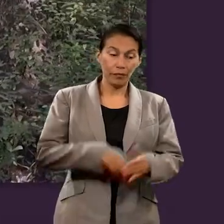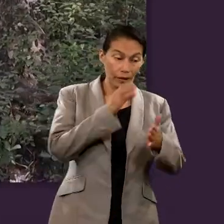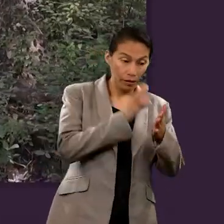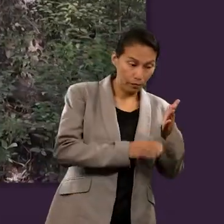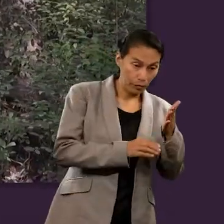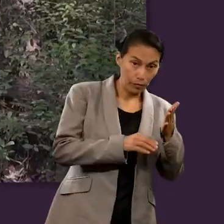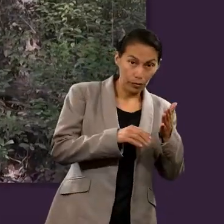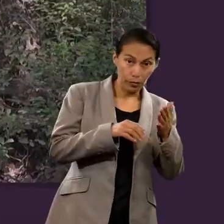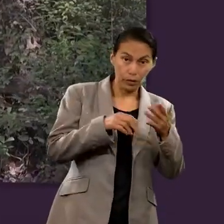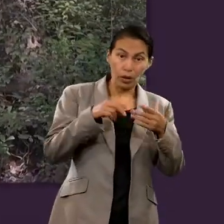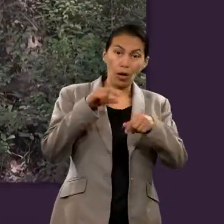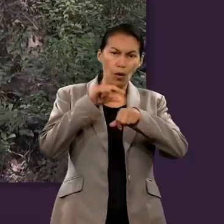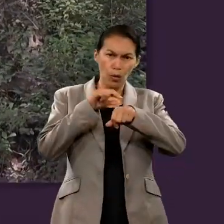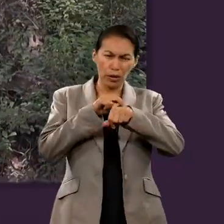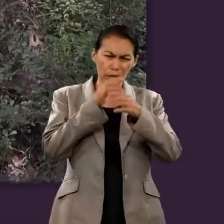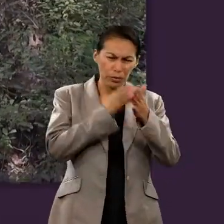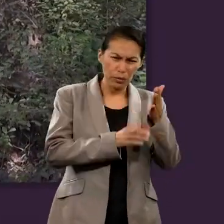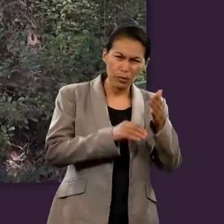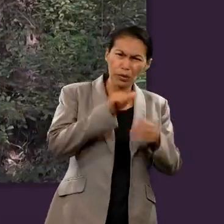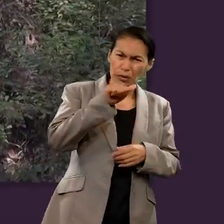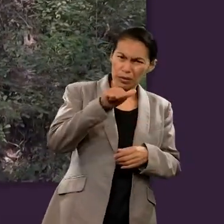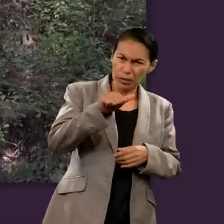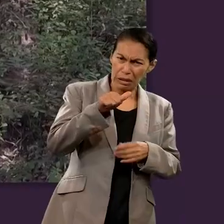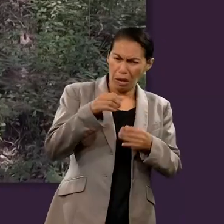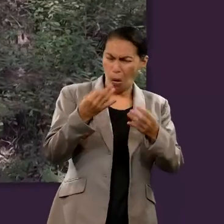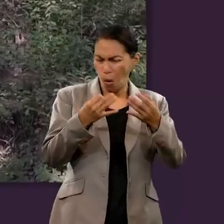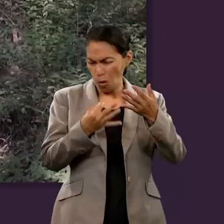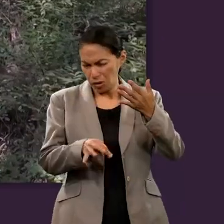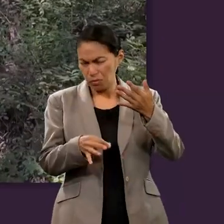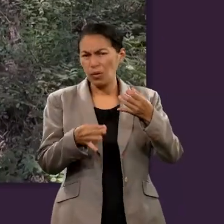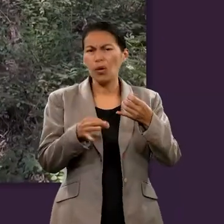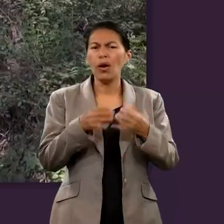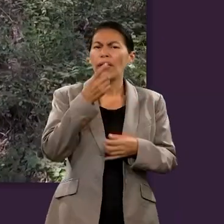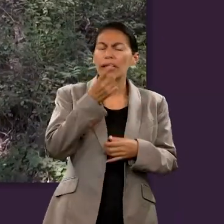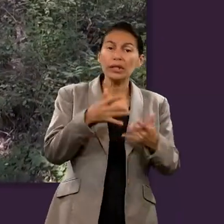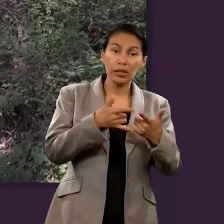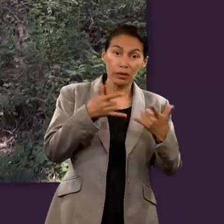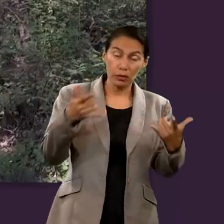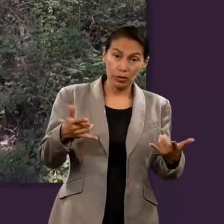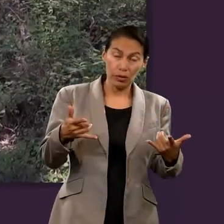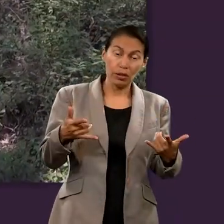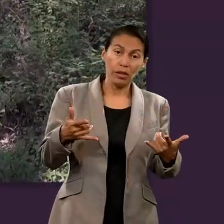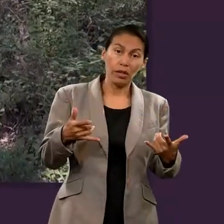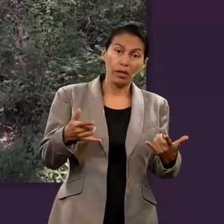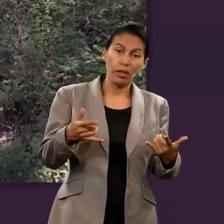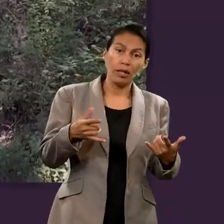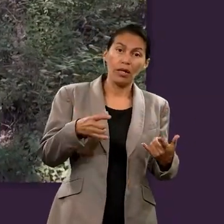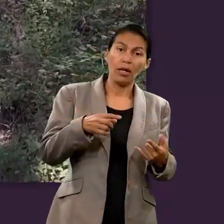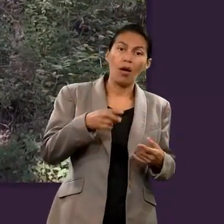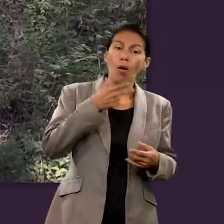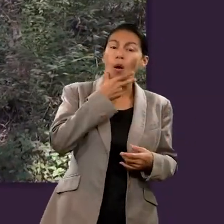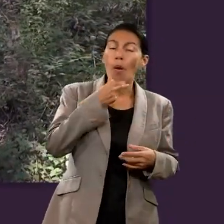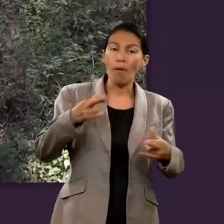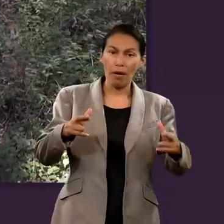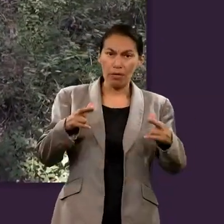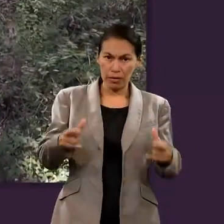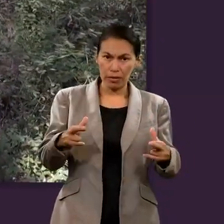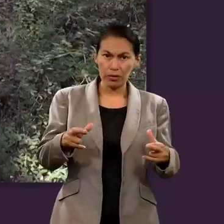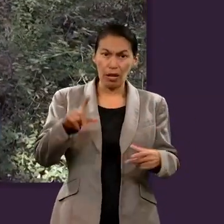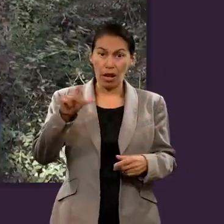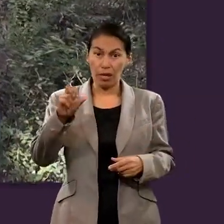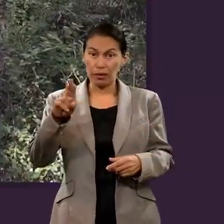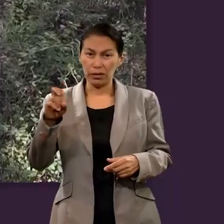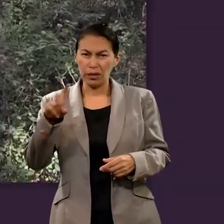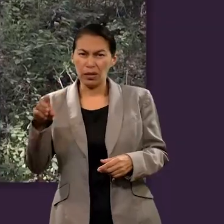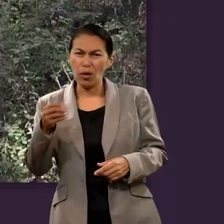Al final del capítulo 16 de San Lucas nos encontramos con el porqué de la parábola del rico y Lázaro a Moisés y a los profetas tienen